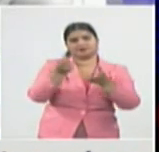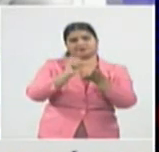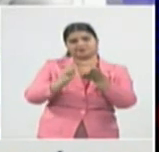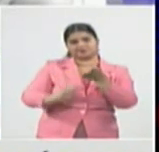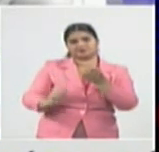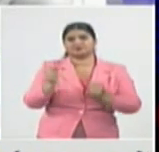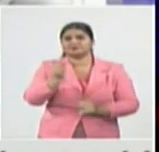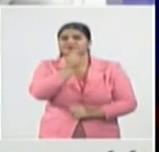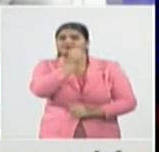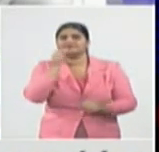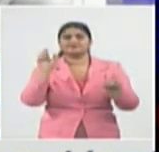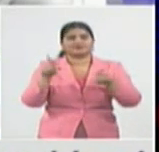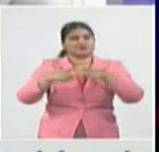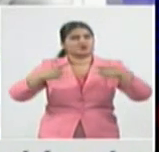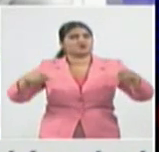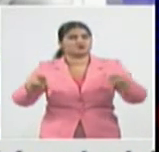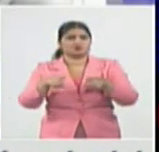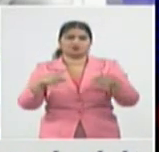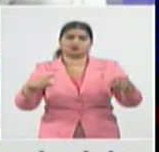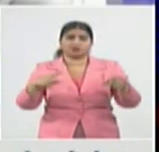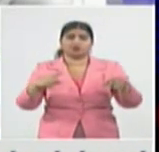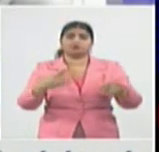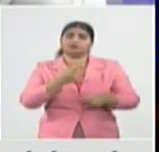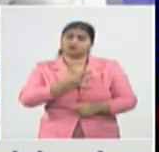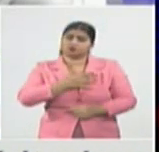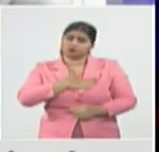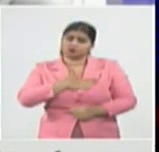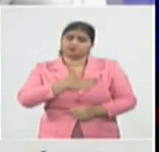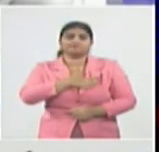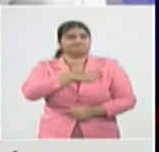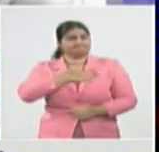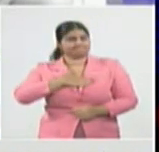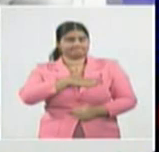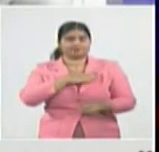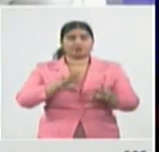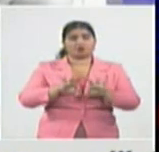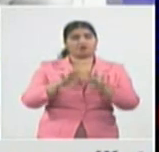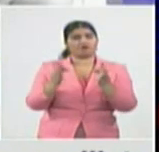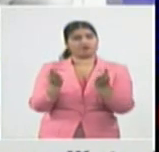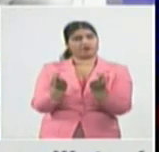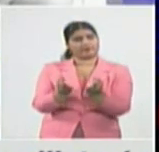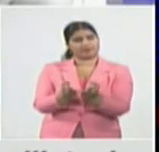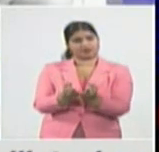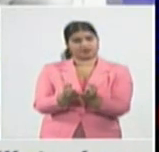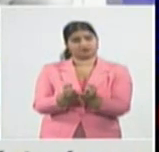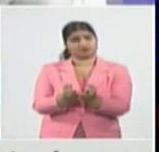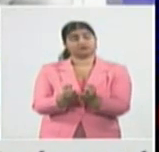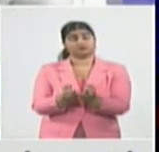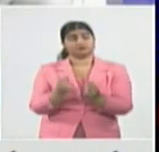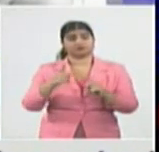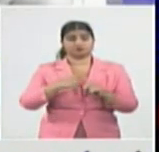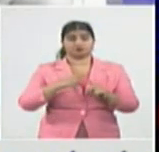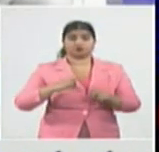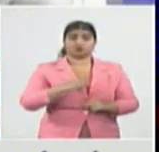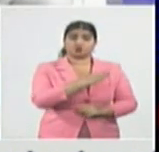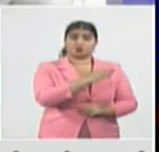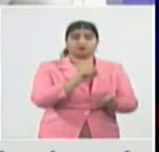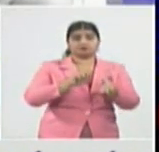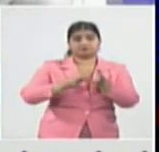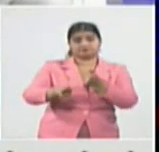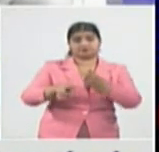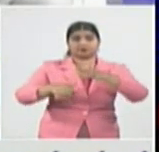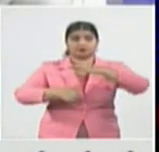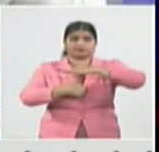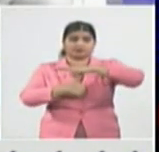condolencias a la familia del excelente músico Adalberto Álvarez señalaba en la red social Twitter un tuit del presidente